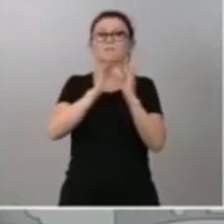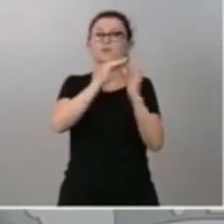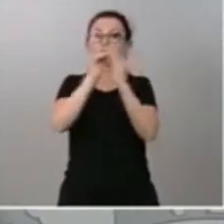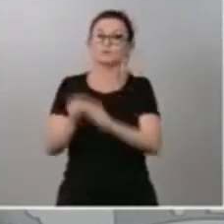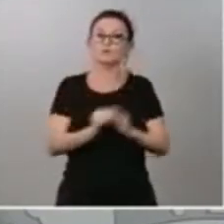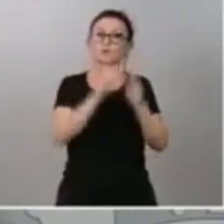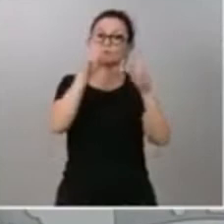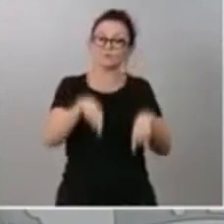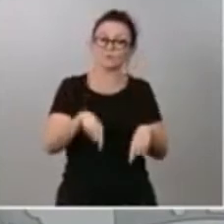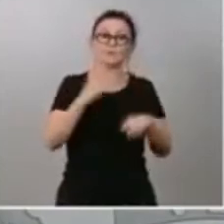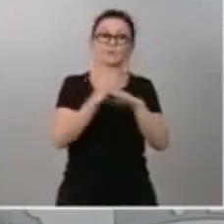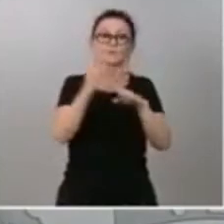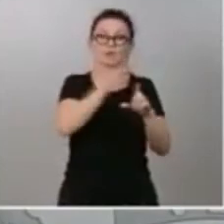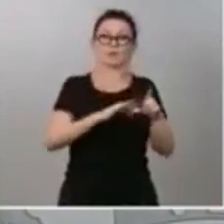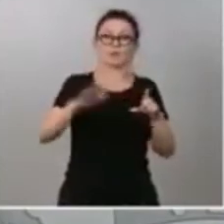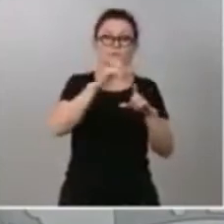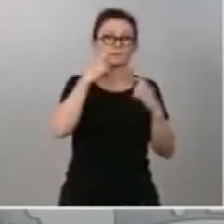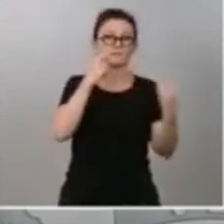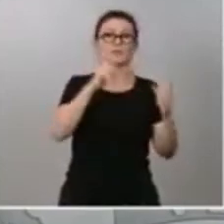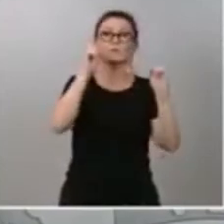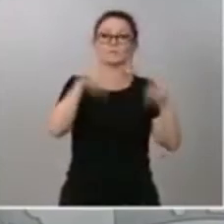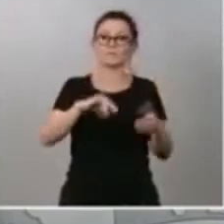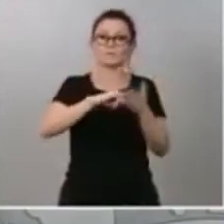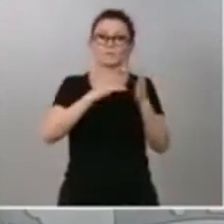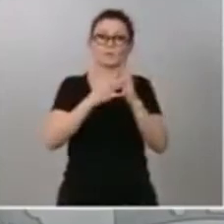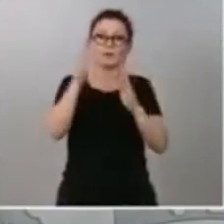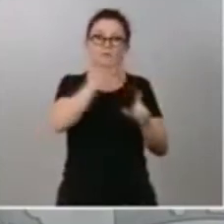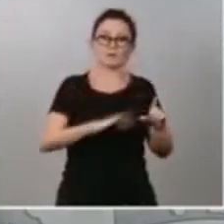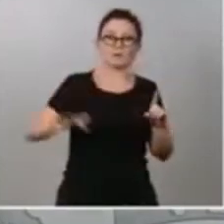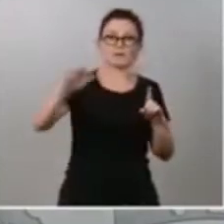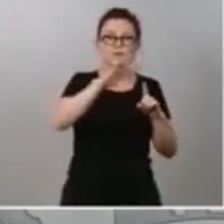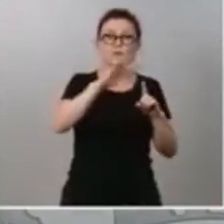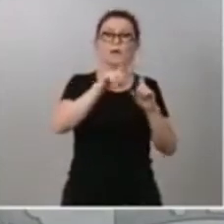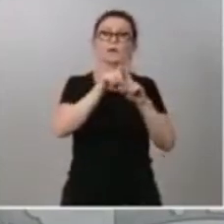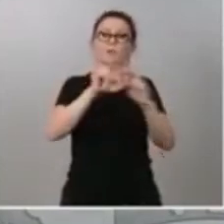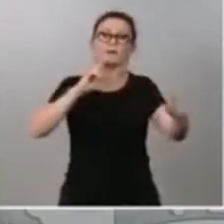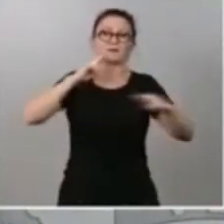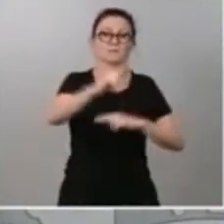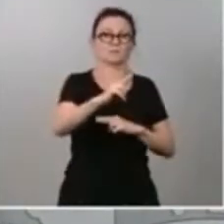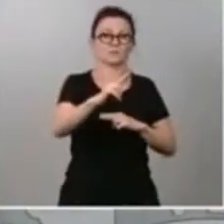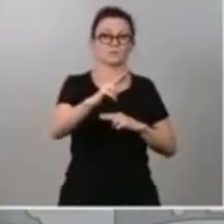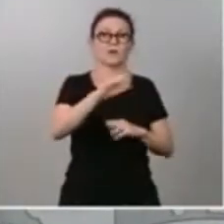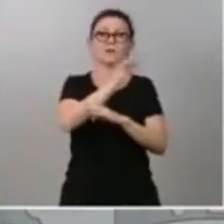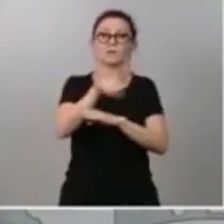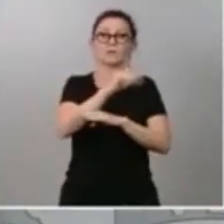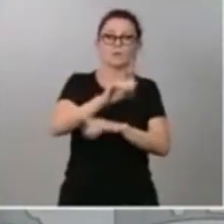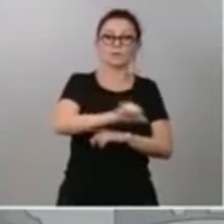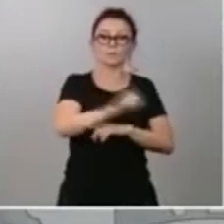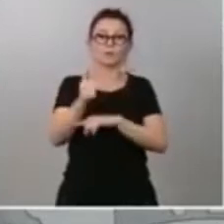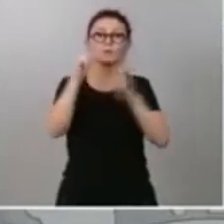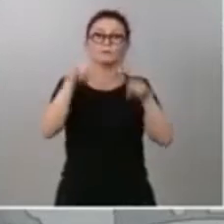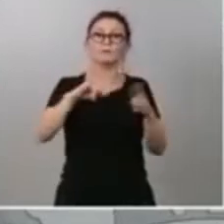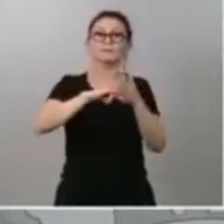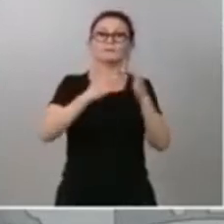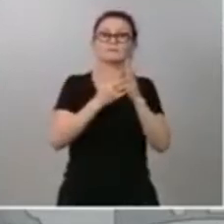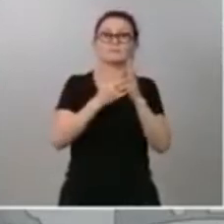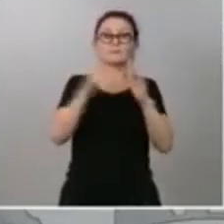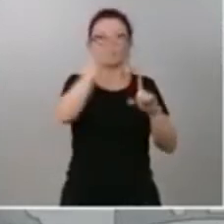Nacional de Salud, aprobar el Plan Nacional de Choque de Cuidados y, como primer paso, para la construcción de un sistema estatal de cuidados.